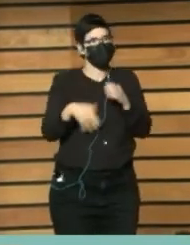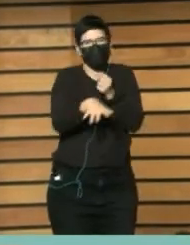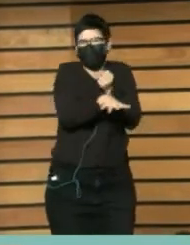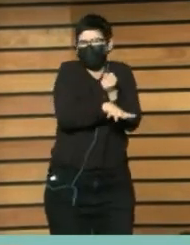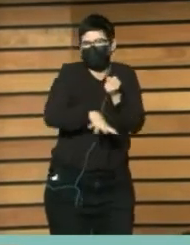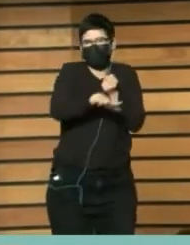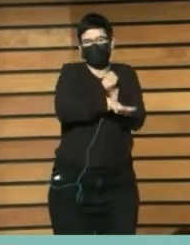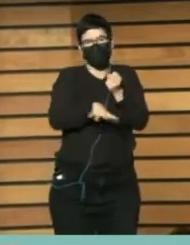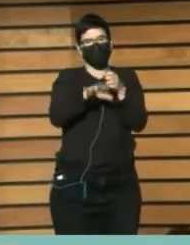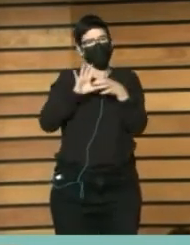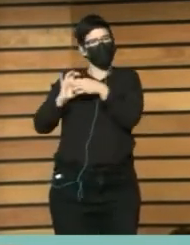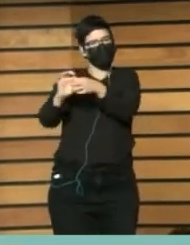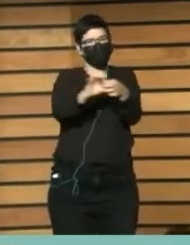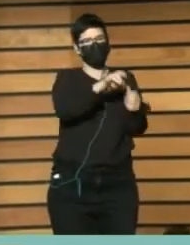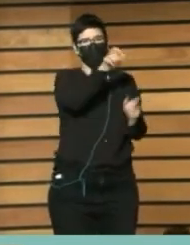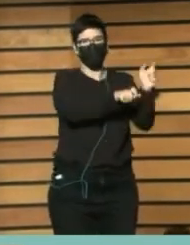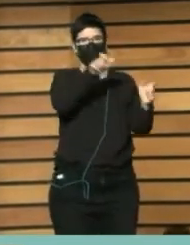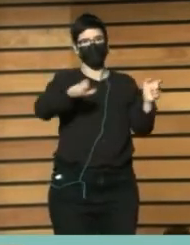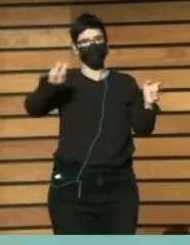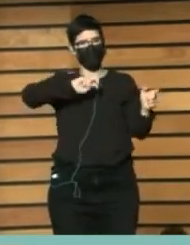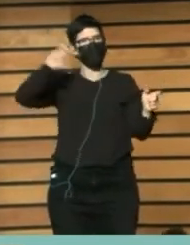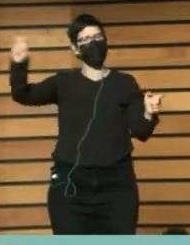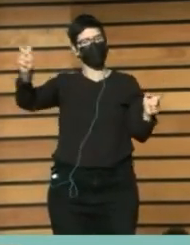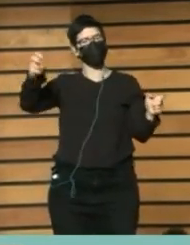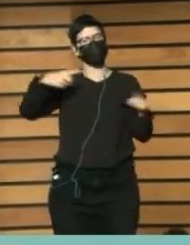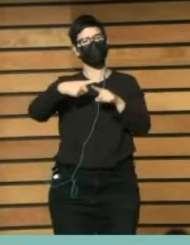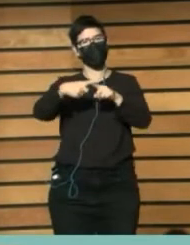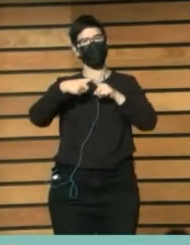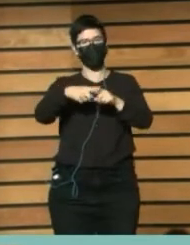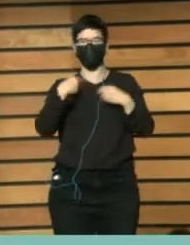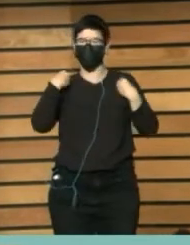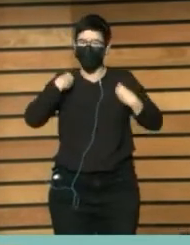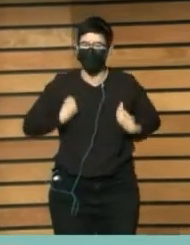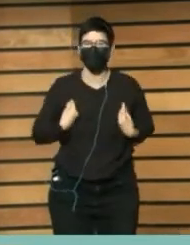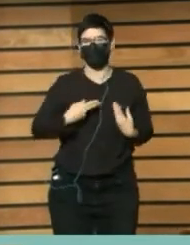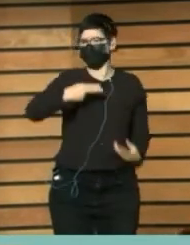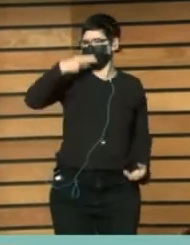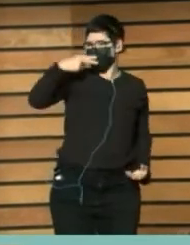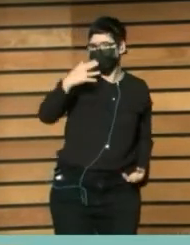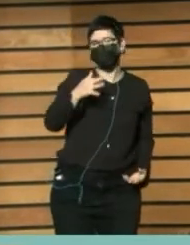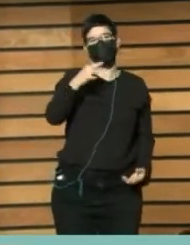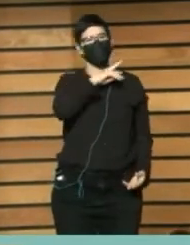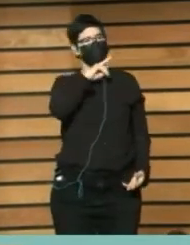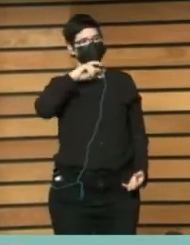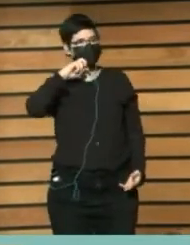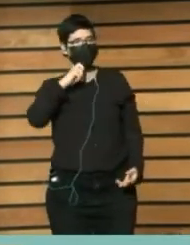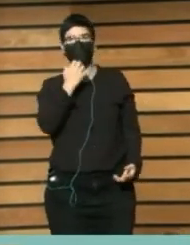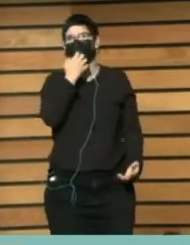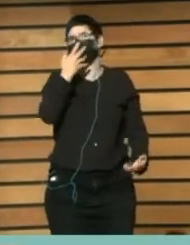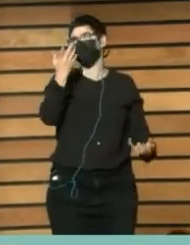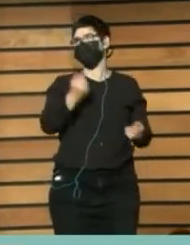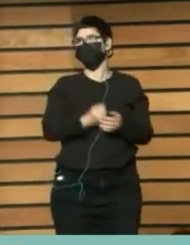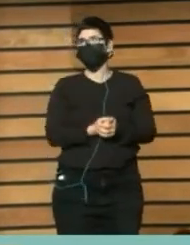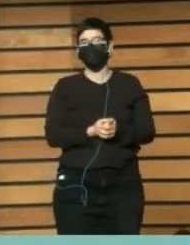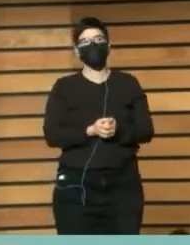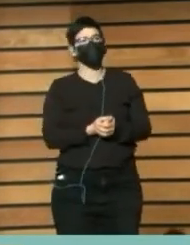A otras personas Que comparten Esos mismos Intereses Y valores Por ejemplo Miembros